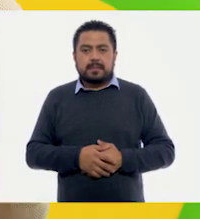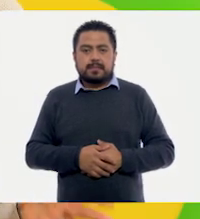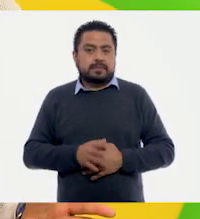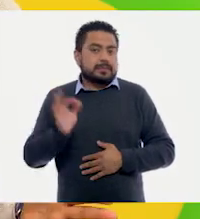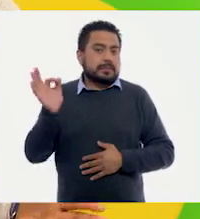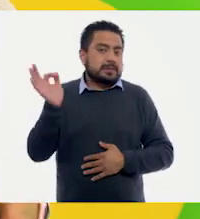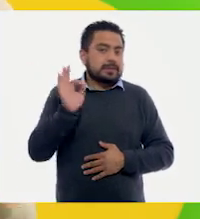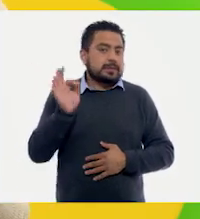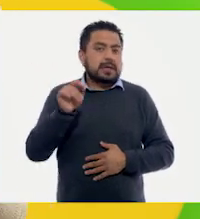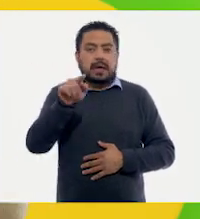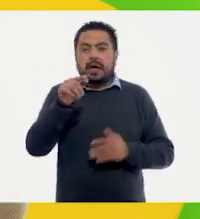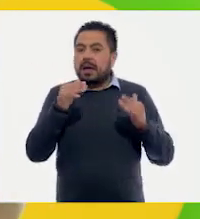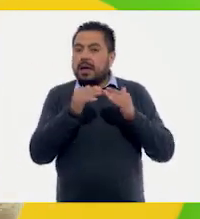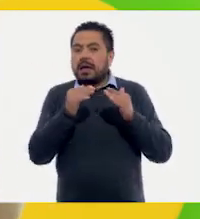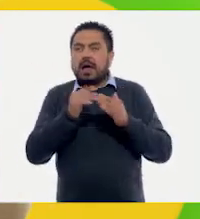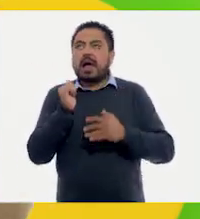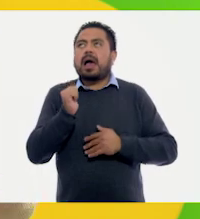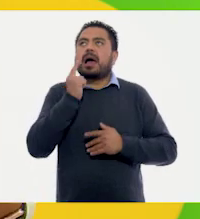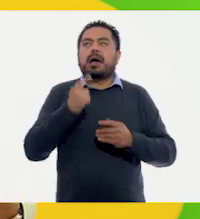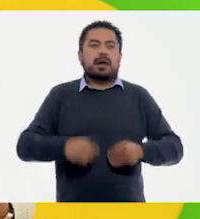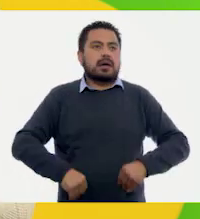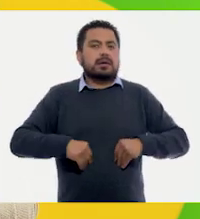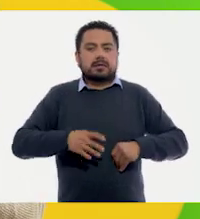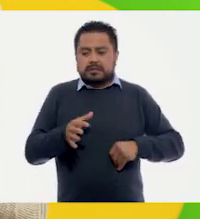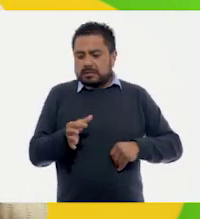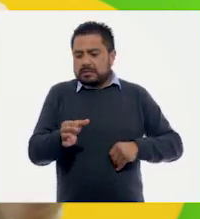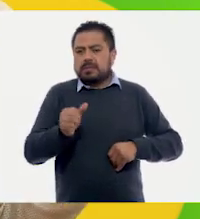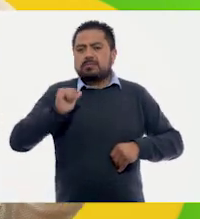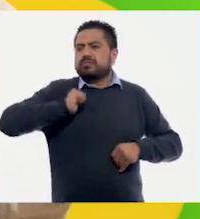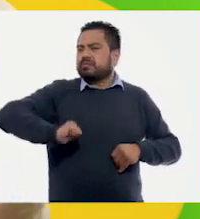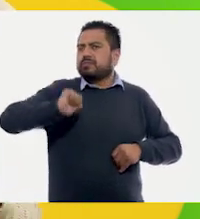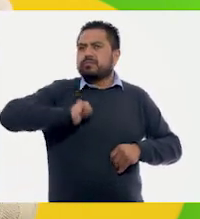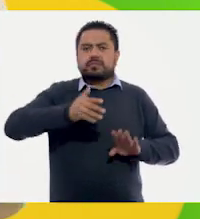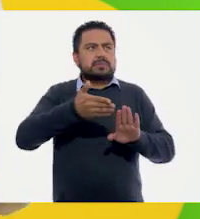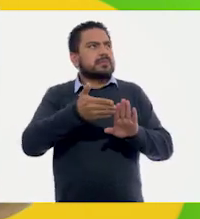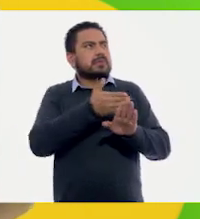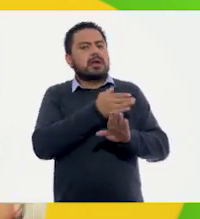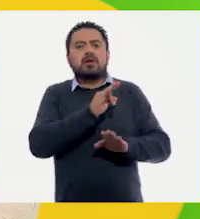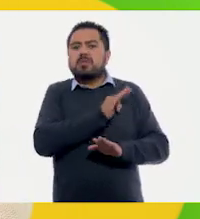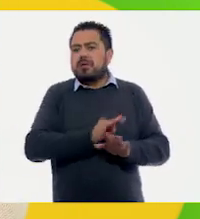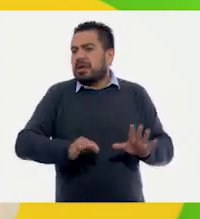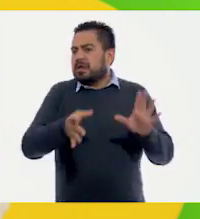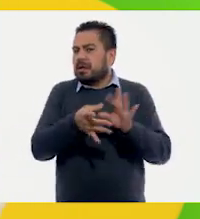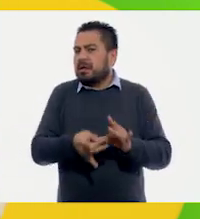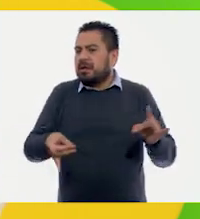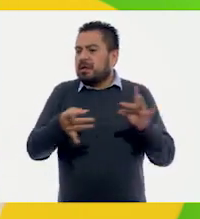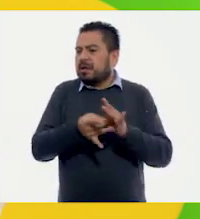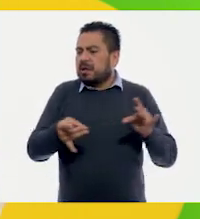Quizá en casa, alguien que haya vivido en su localidad desde hace mucho tiempo, les puede platicar.